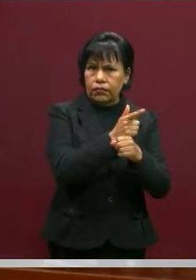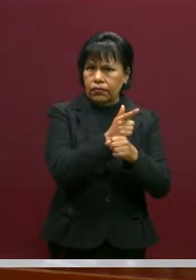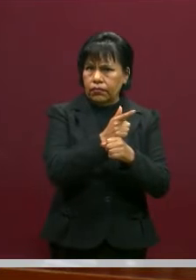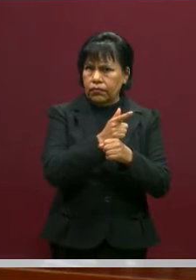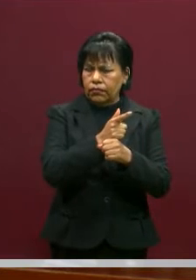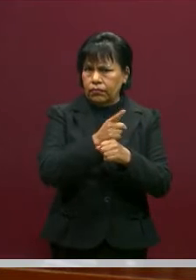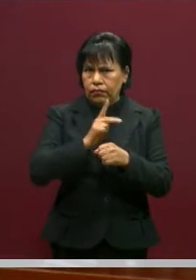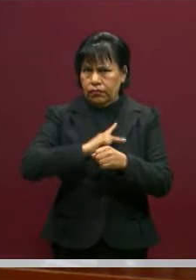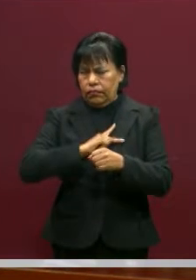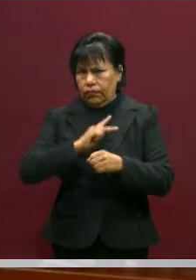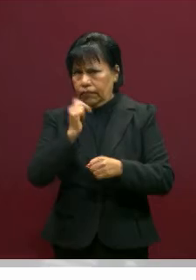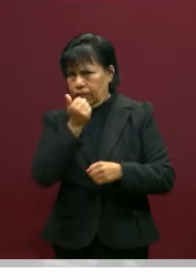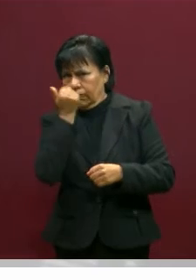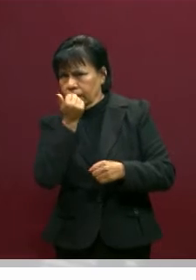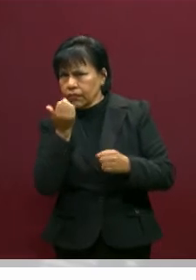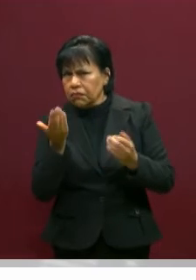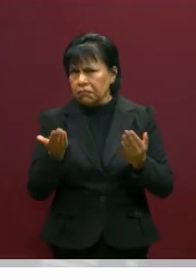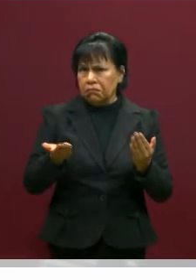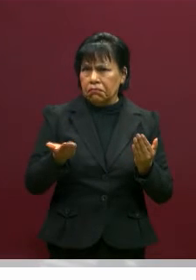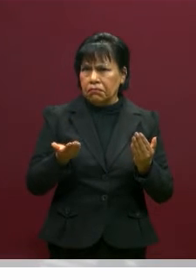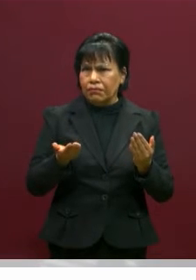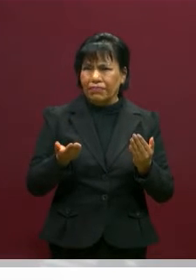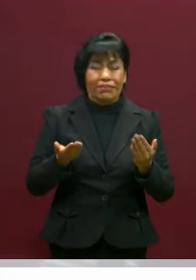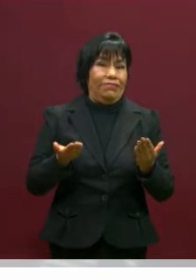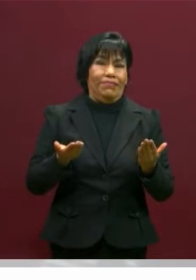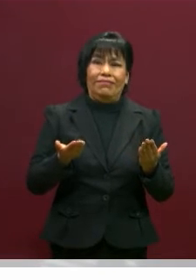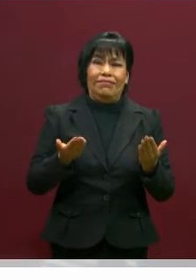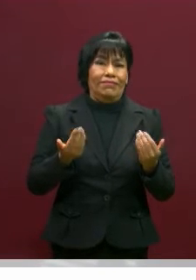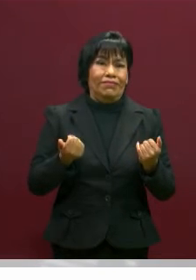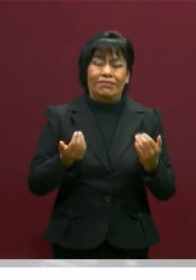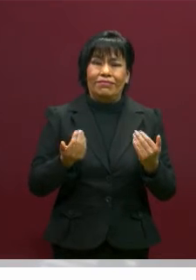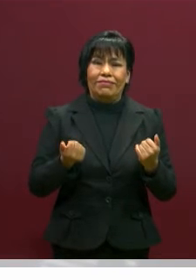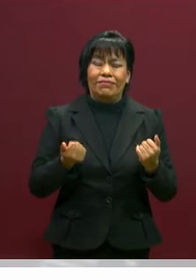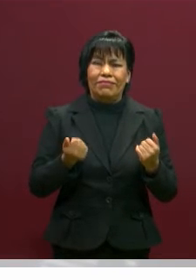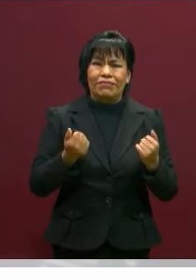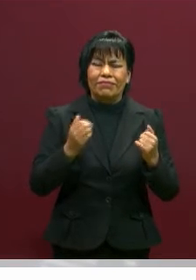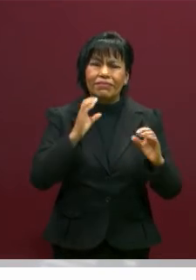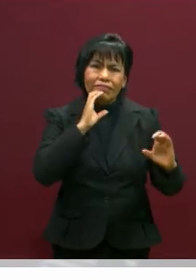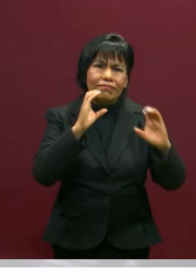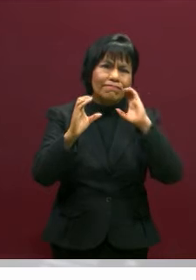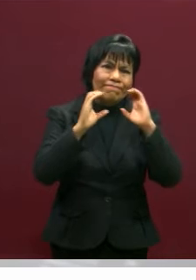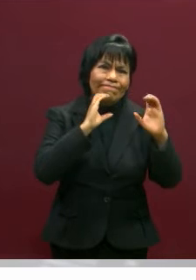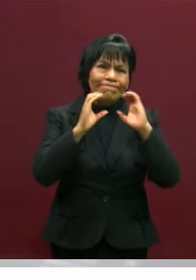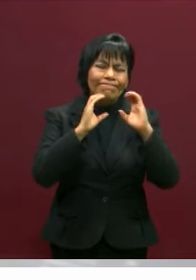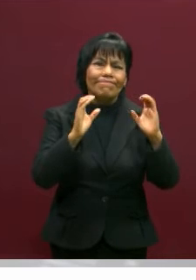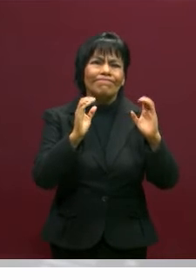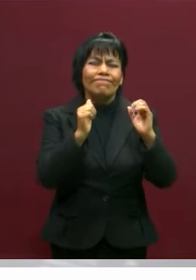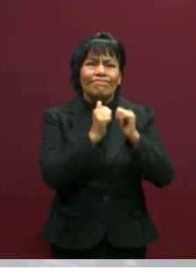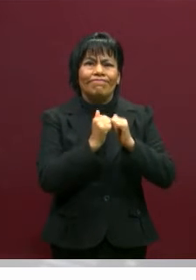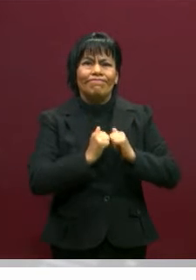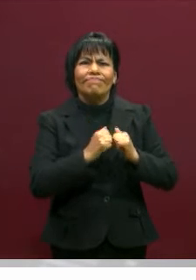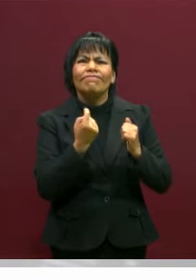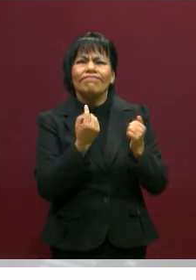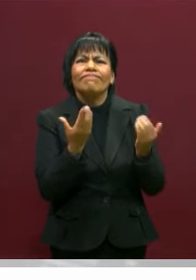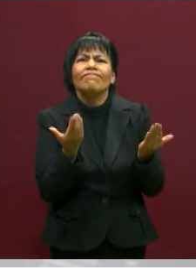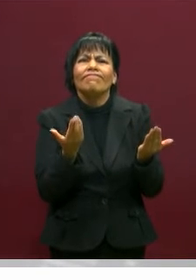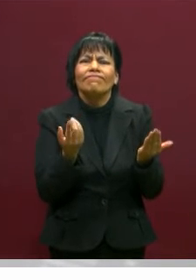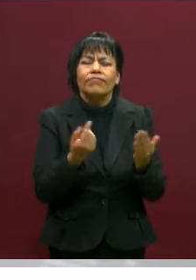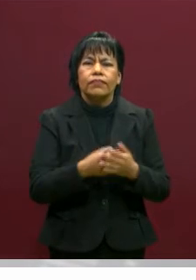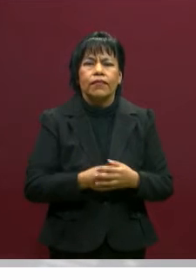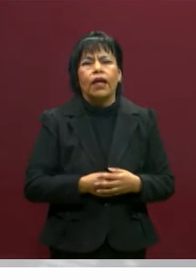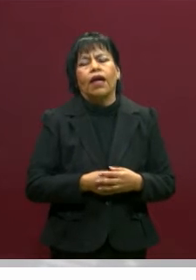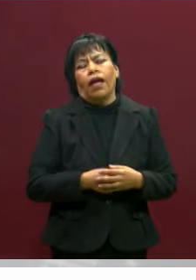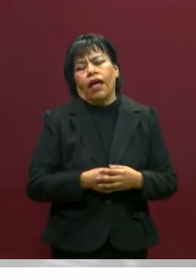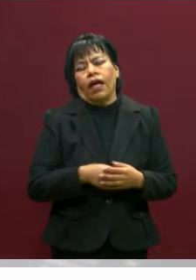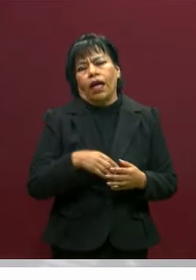alumnos de pronto no están teniendo comunicación conmigo como maestro, ¿qué hago? Mira, puede